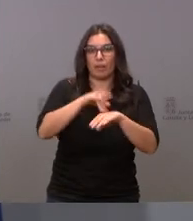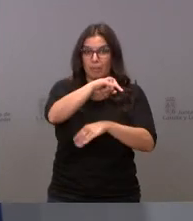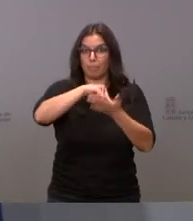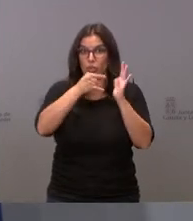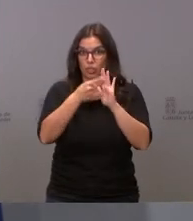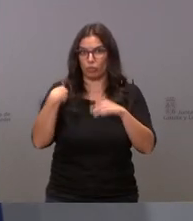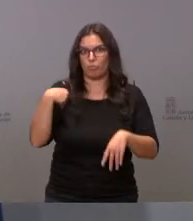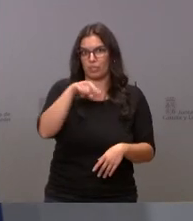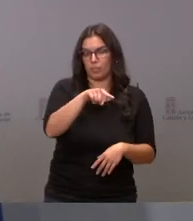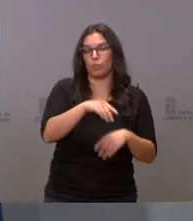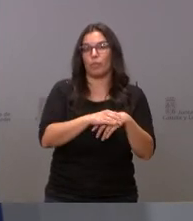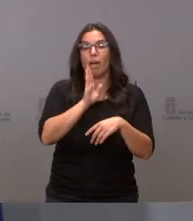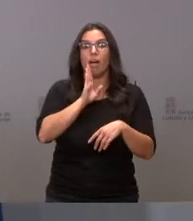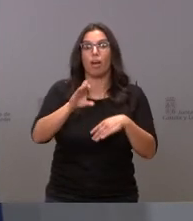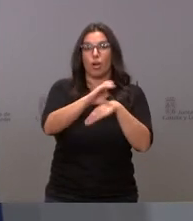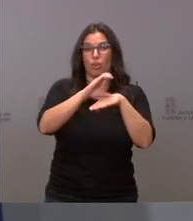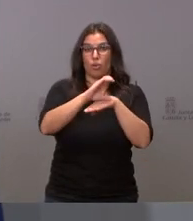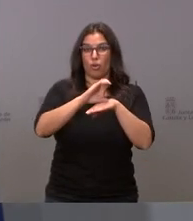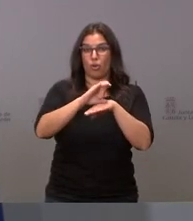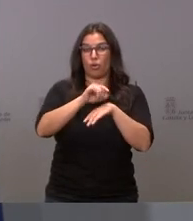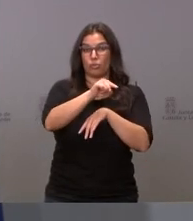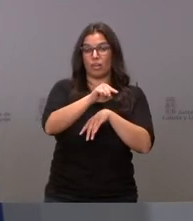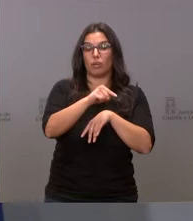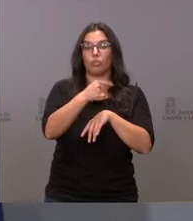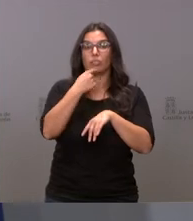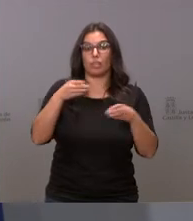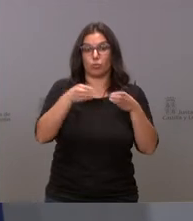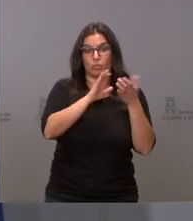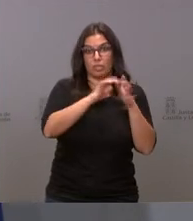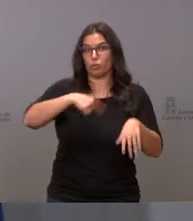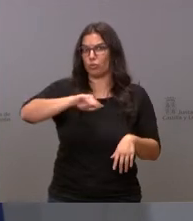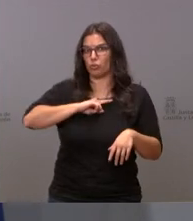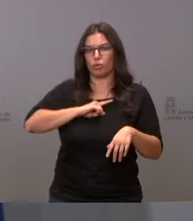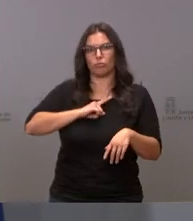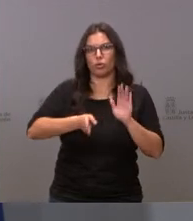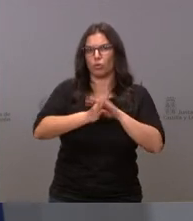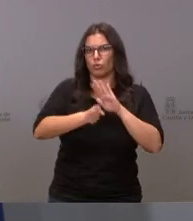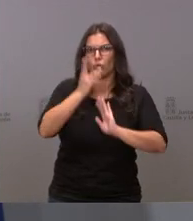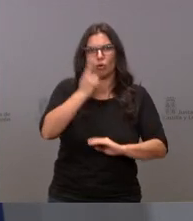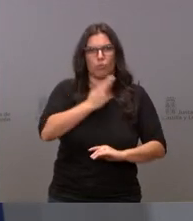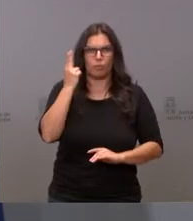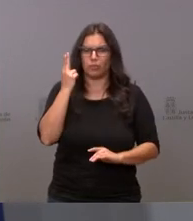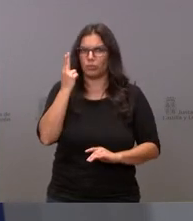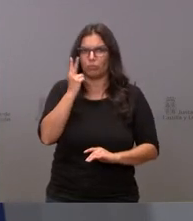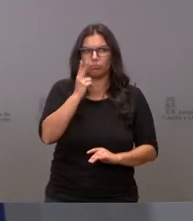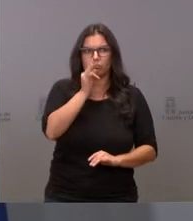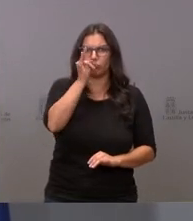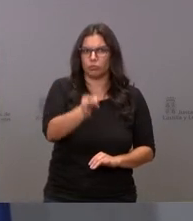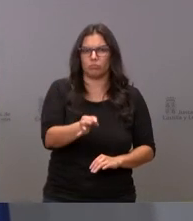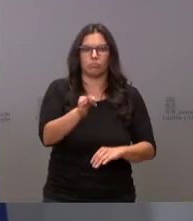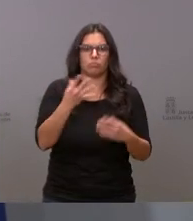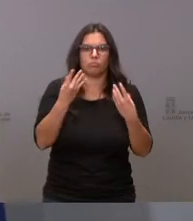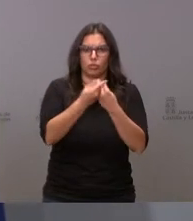que como bien ha dicho el consejero esta Junta de Castilla León mantiene naturalmente su compromiso con este